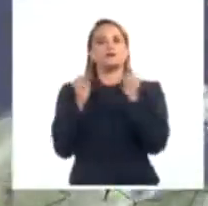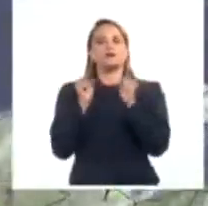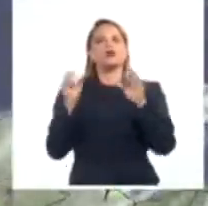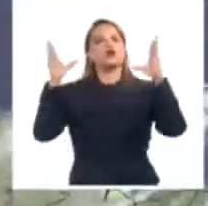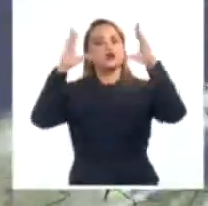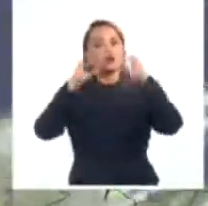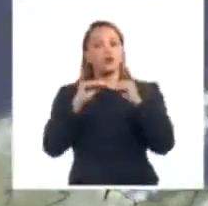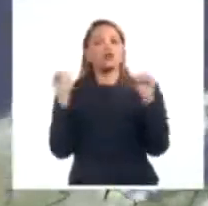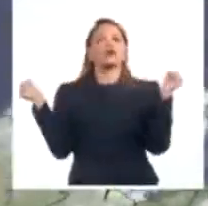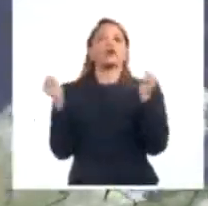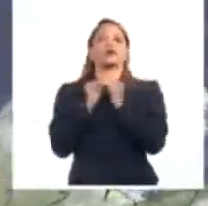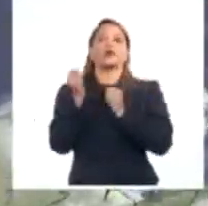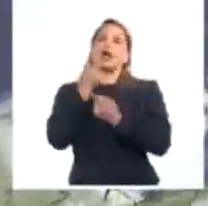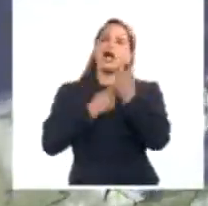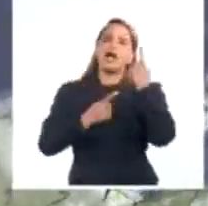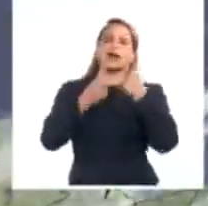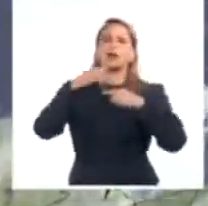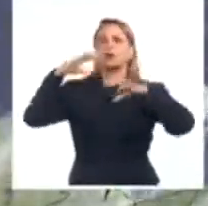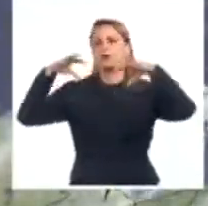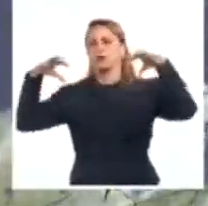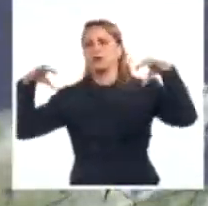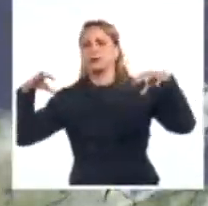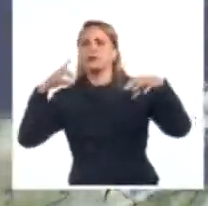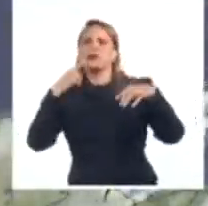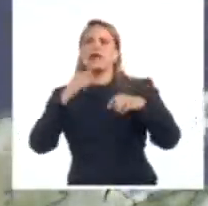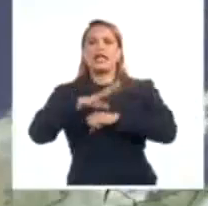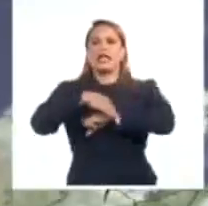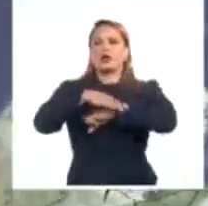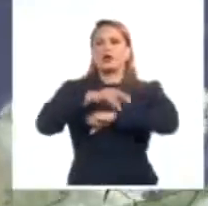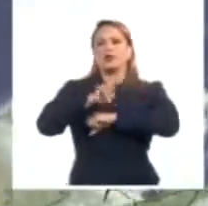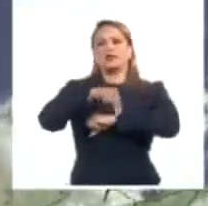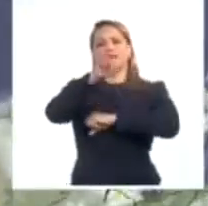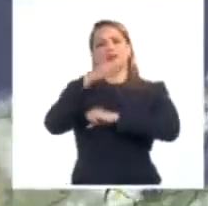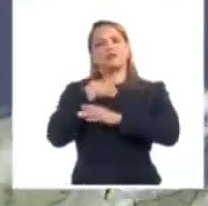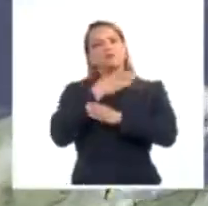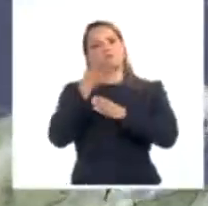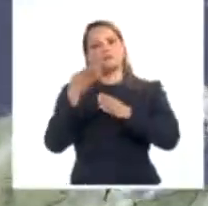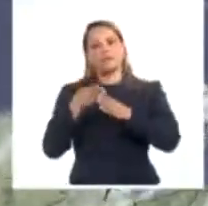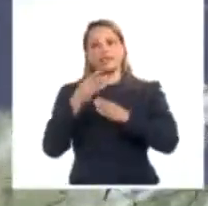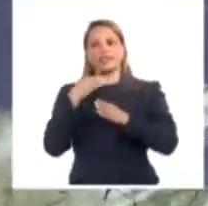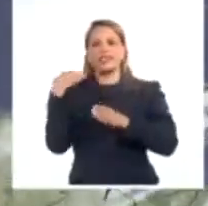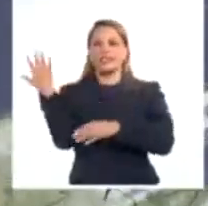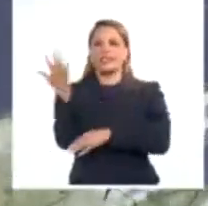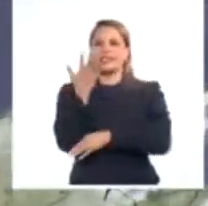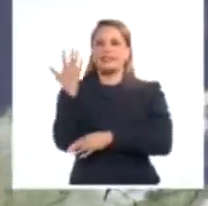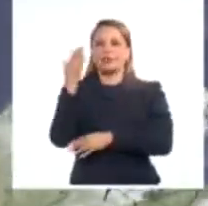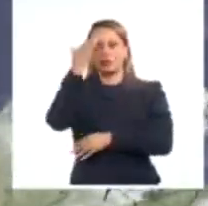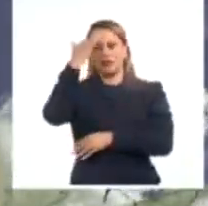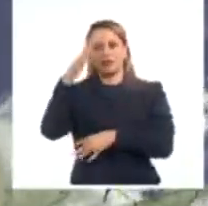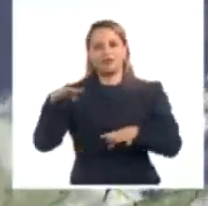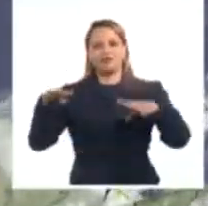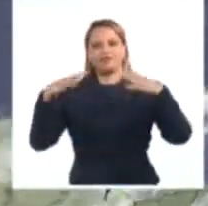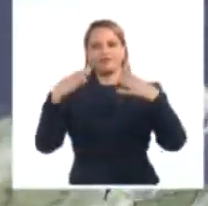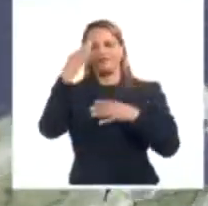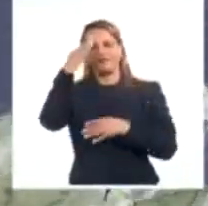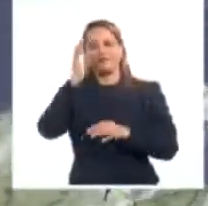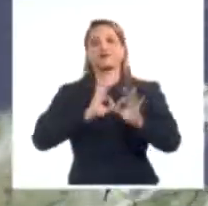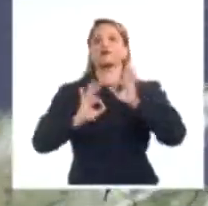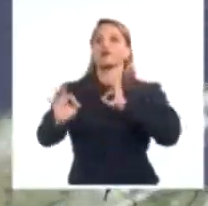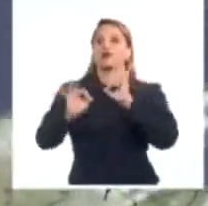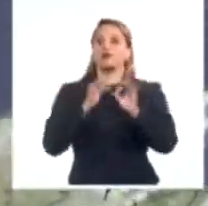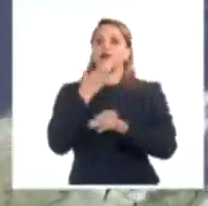fría y algunas lluvias sobre todo en zonas de su costa norte. Hasta aquí el tiempo. Gracias por la compañía, cuídese mucho y tenga buen